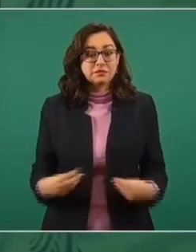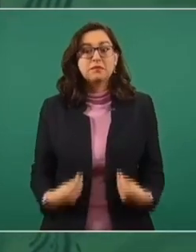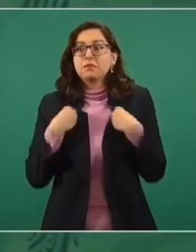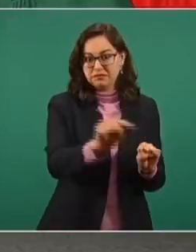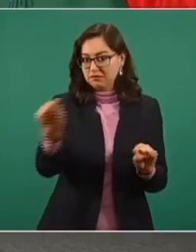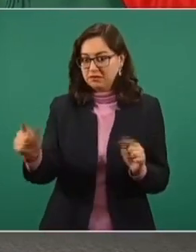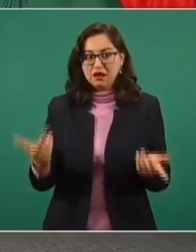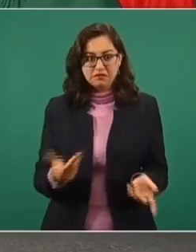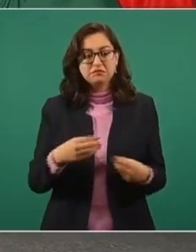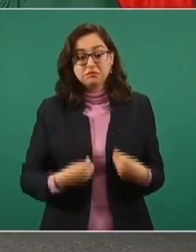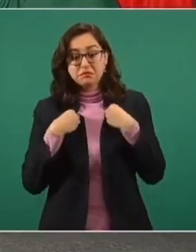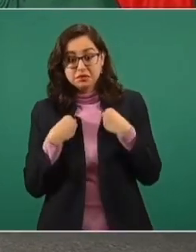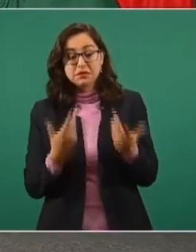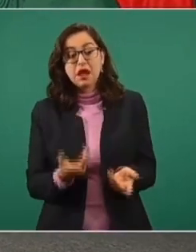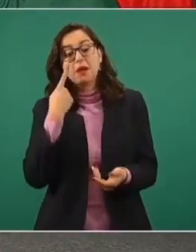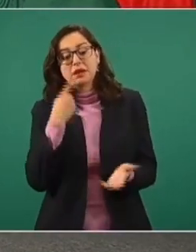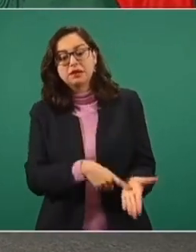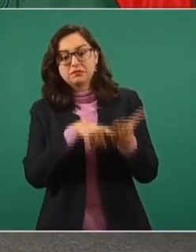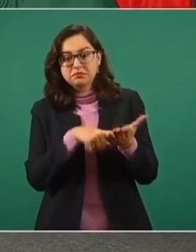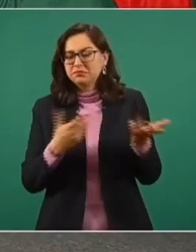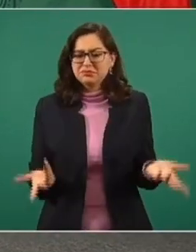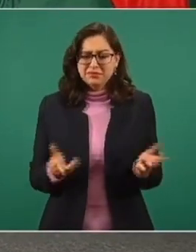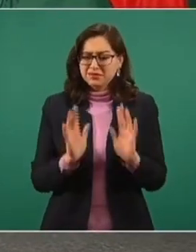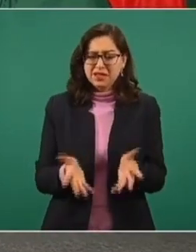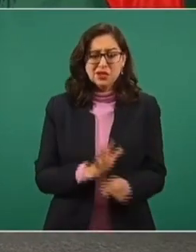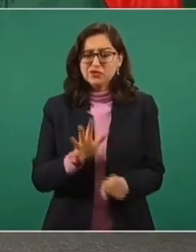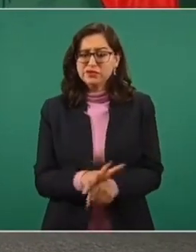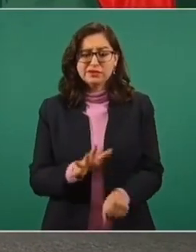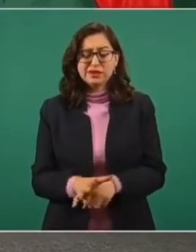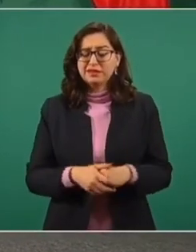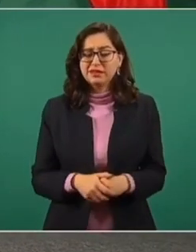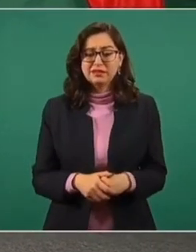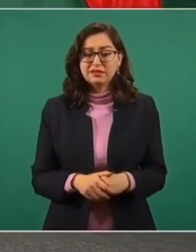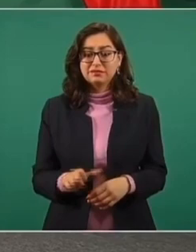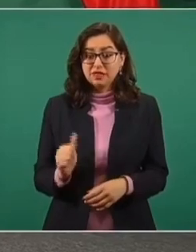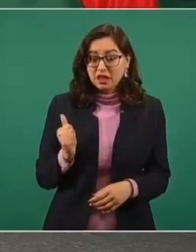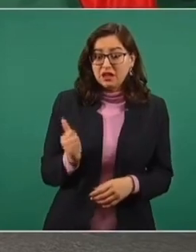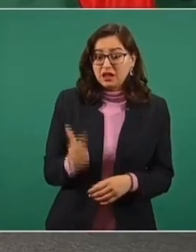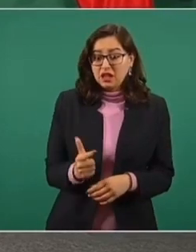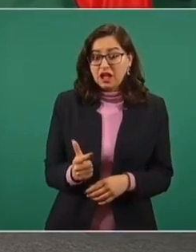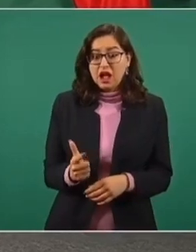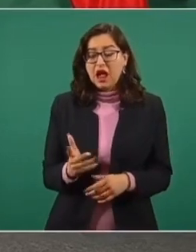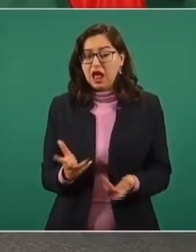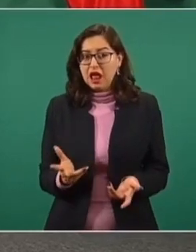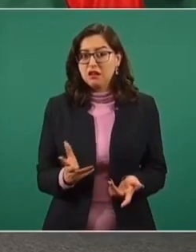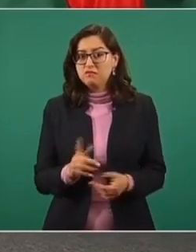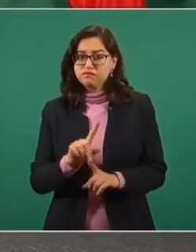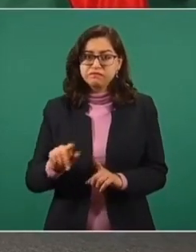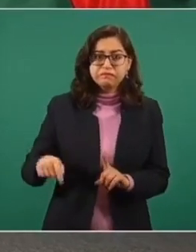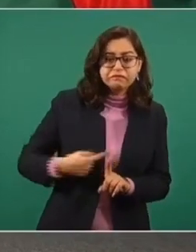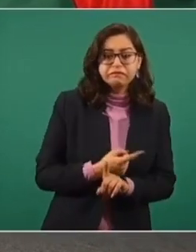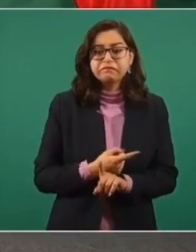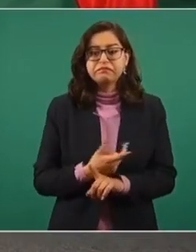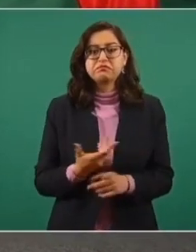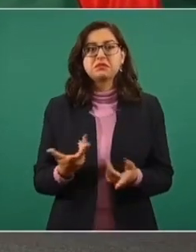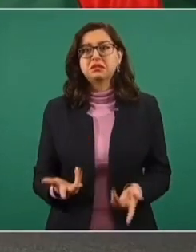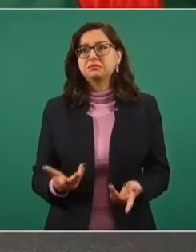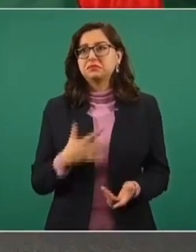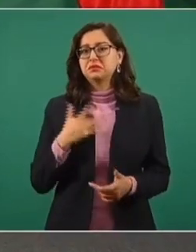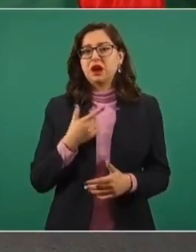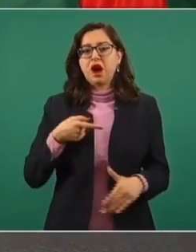ahí. Sí, pero no hay ninguna intención de actuar de manera